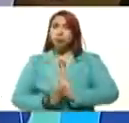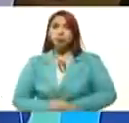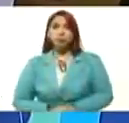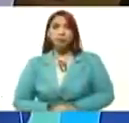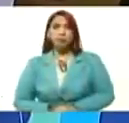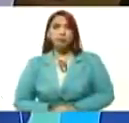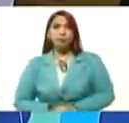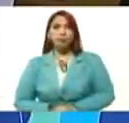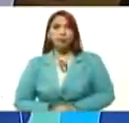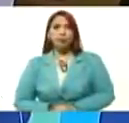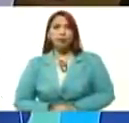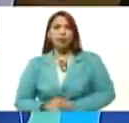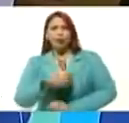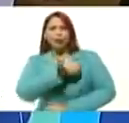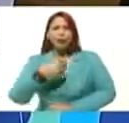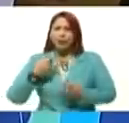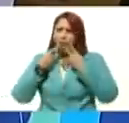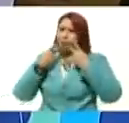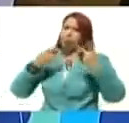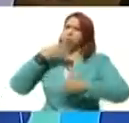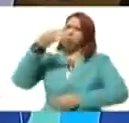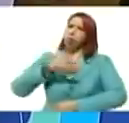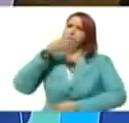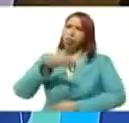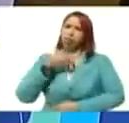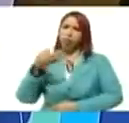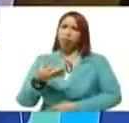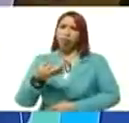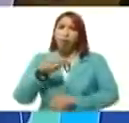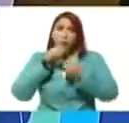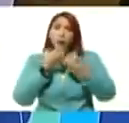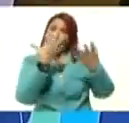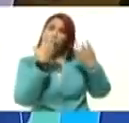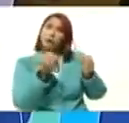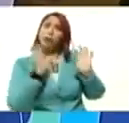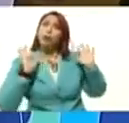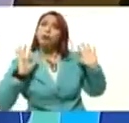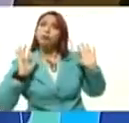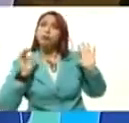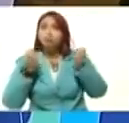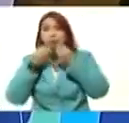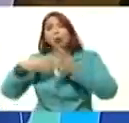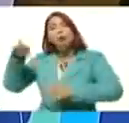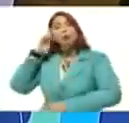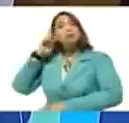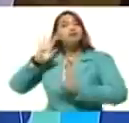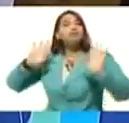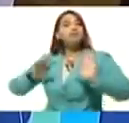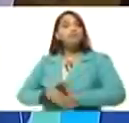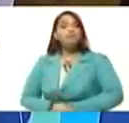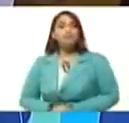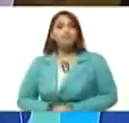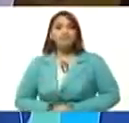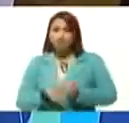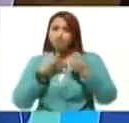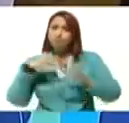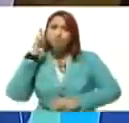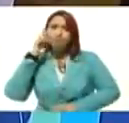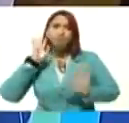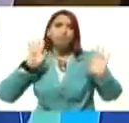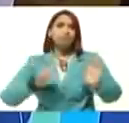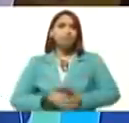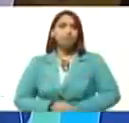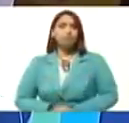no quise extenderme en el discurso, a buen entendedor, buenas razones, buenas razones,